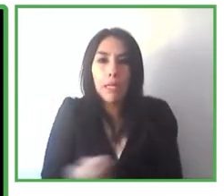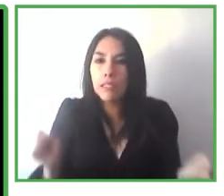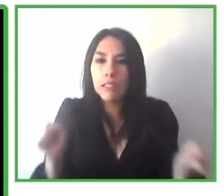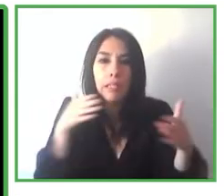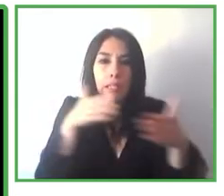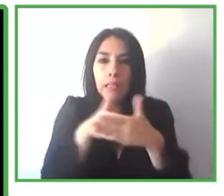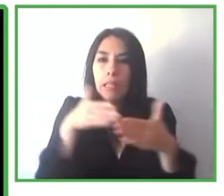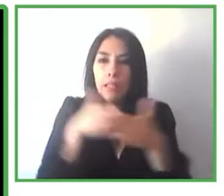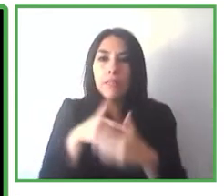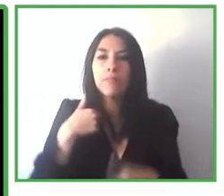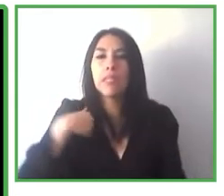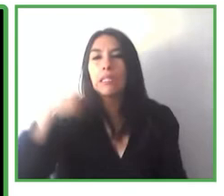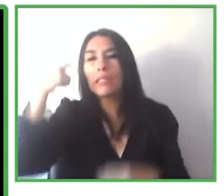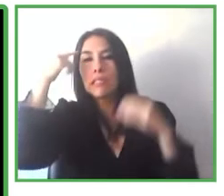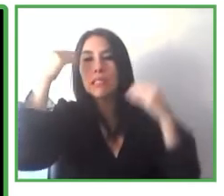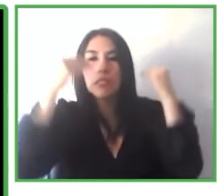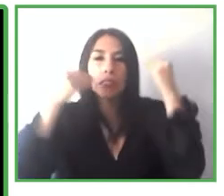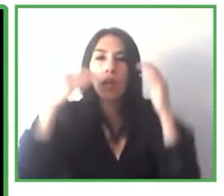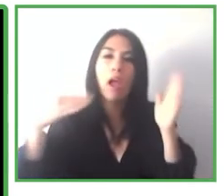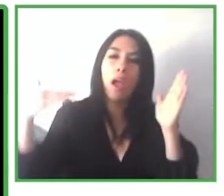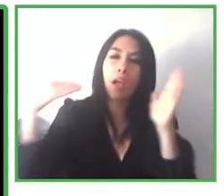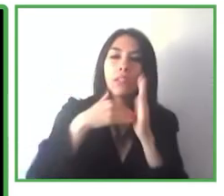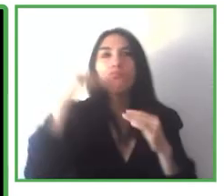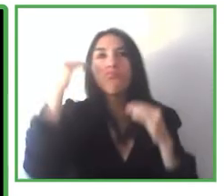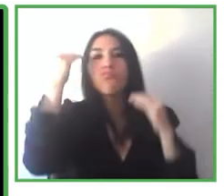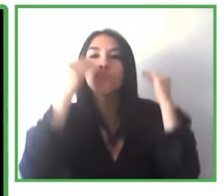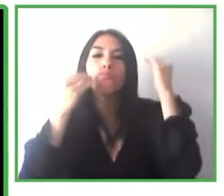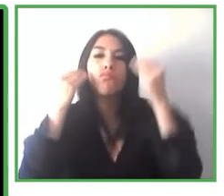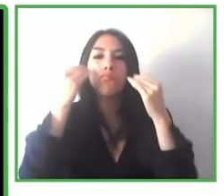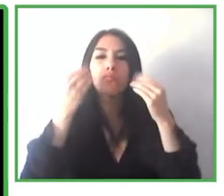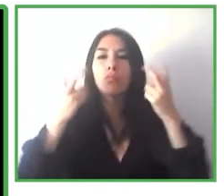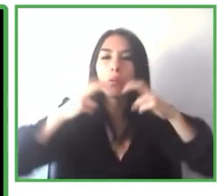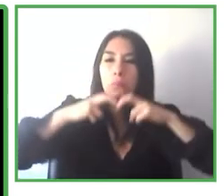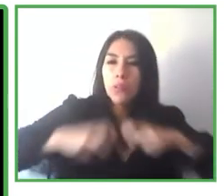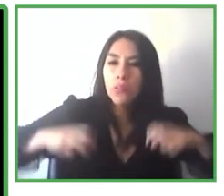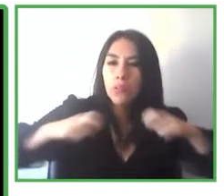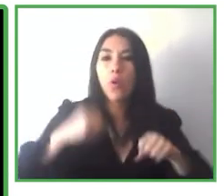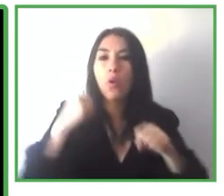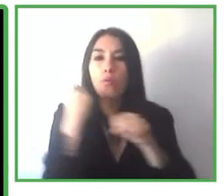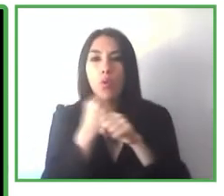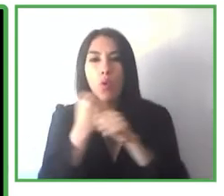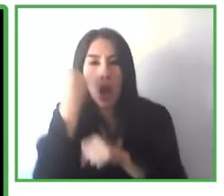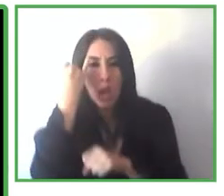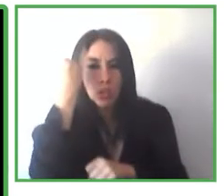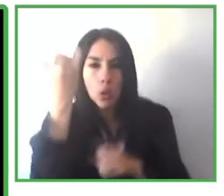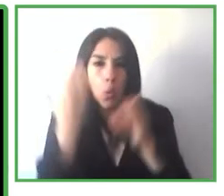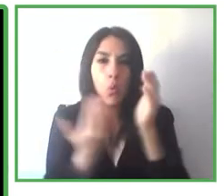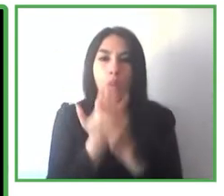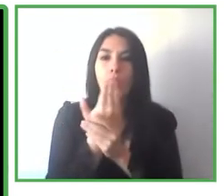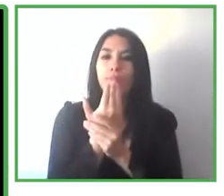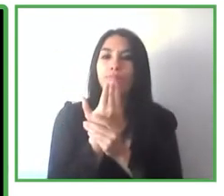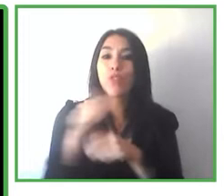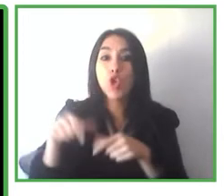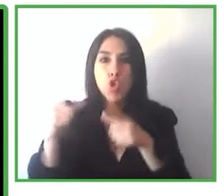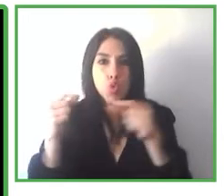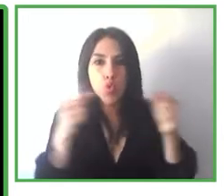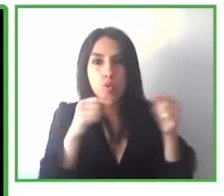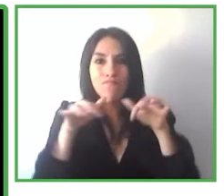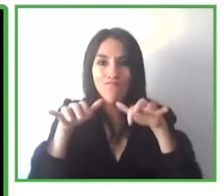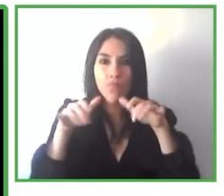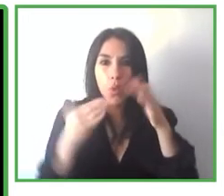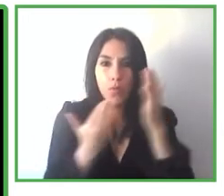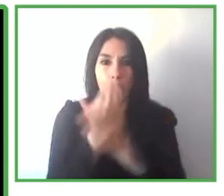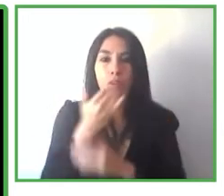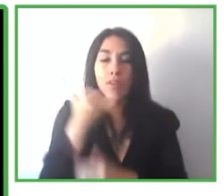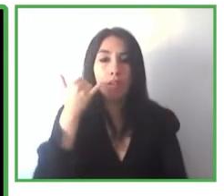trabajando en innovación creando algo totalmente nuevo y es este código Navilens que ya se puede leer desde muy lejos hasta 12 metros de